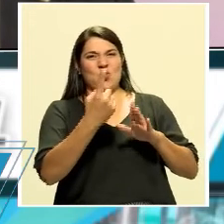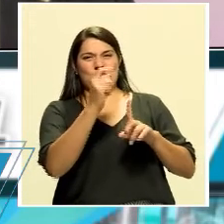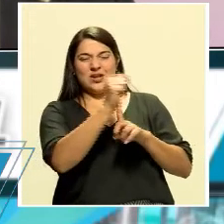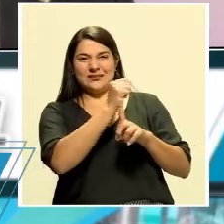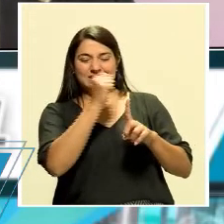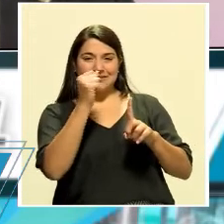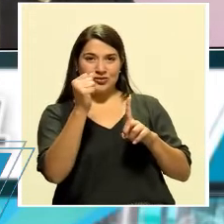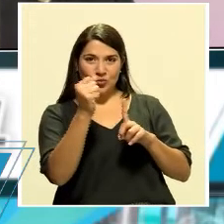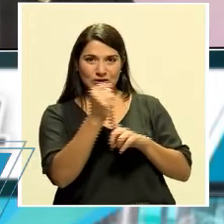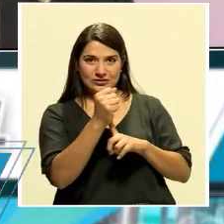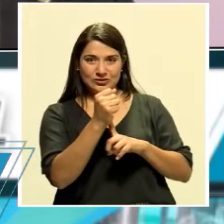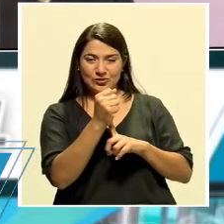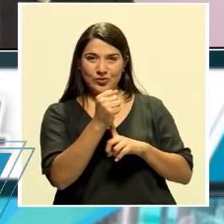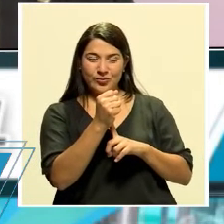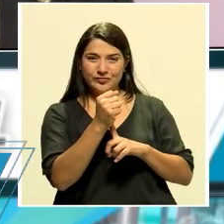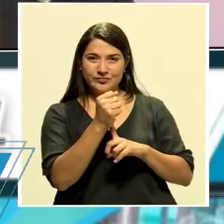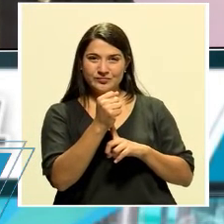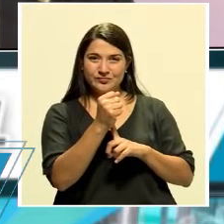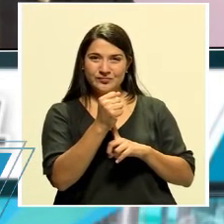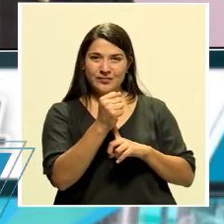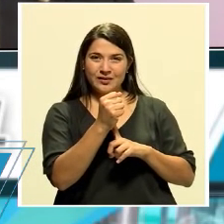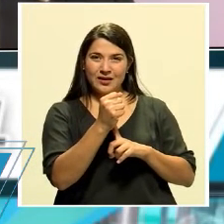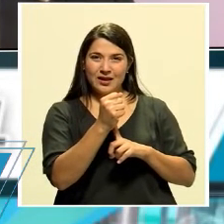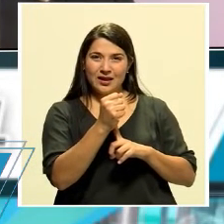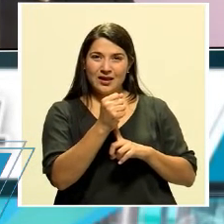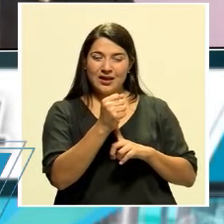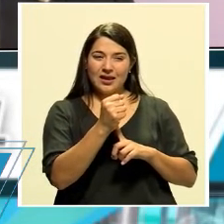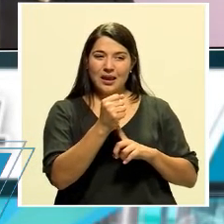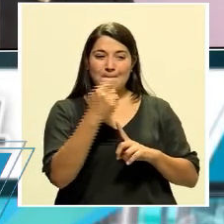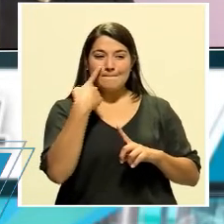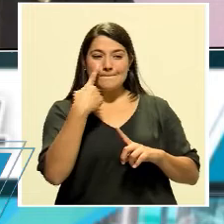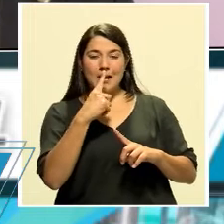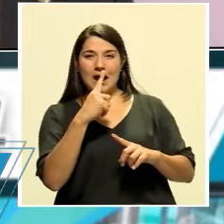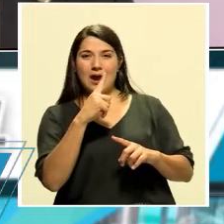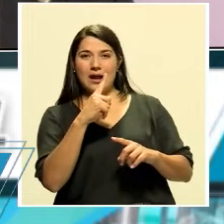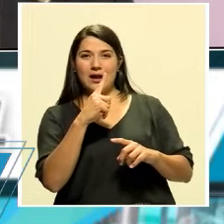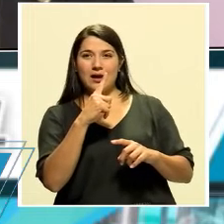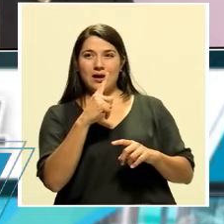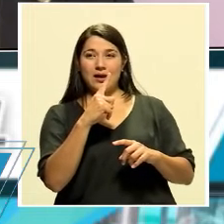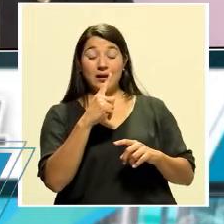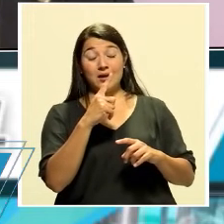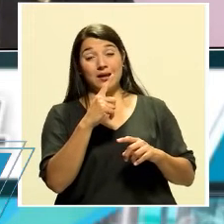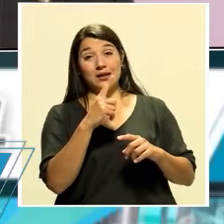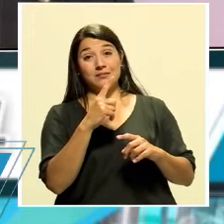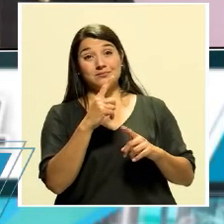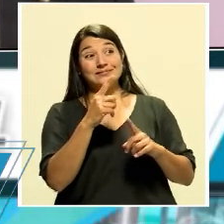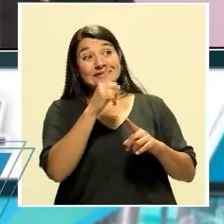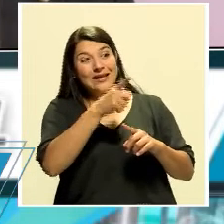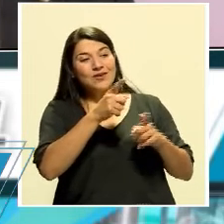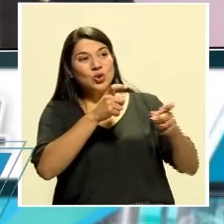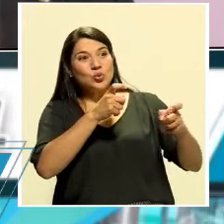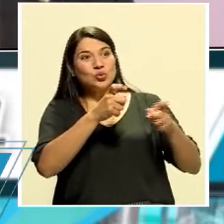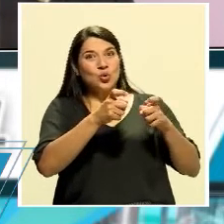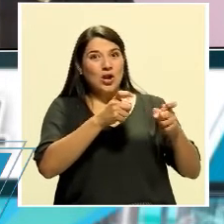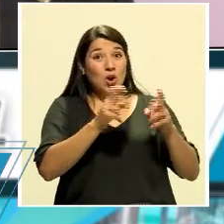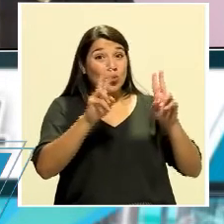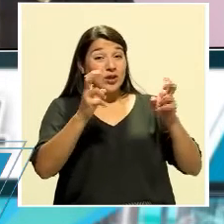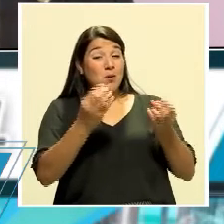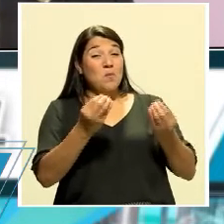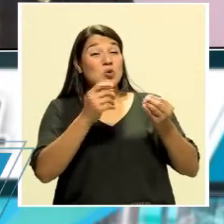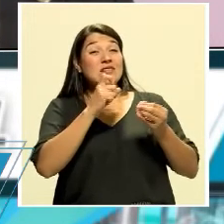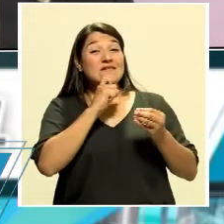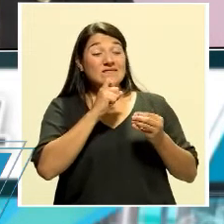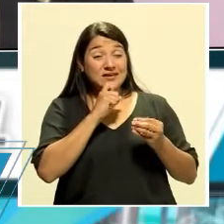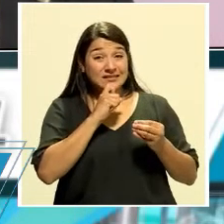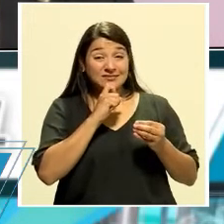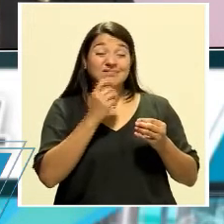es una moneda muy corriente y muy dura, que es la muerte. El país está llegando casi